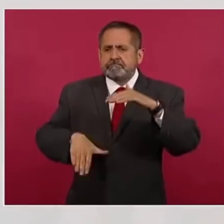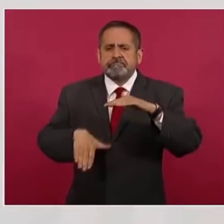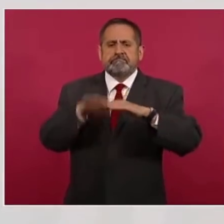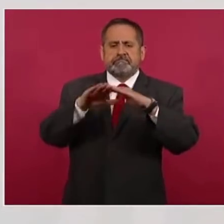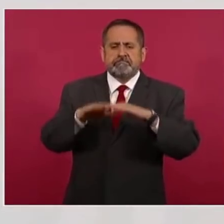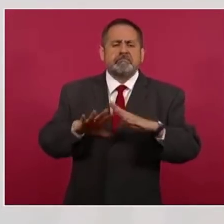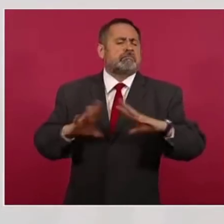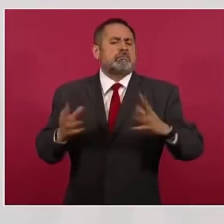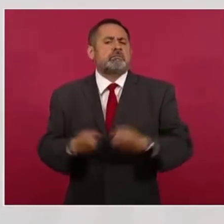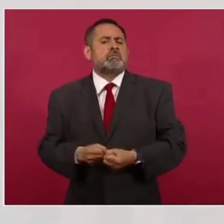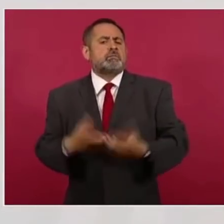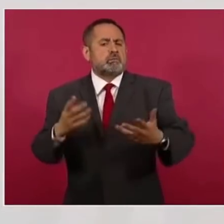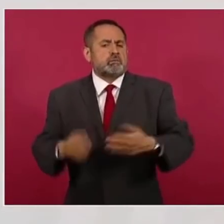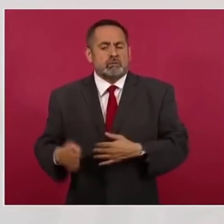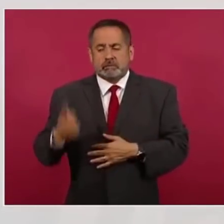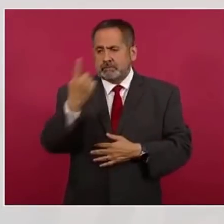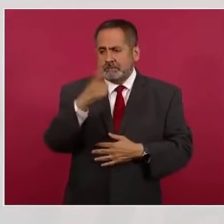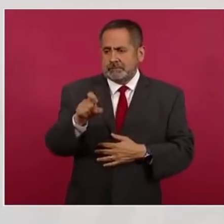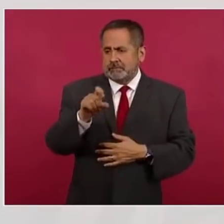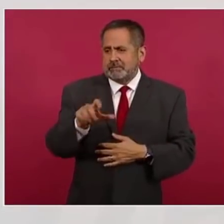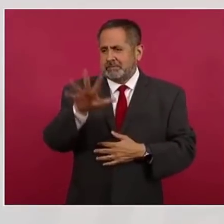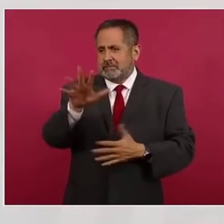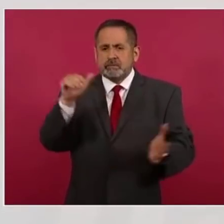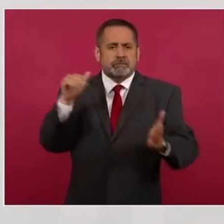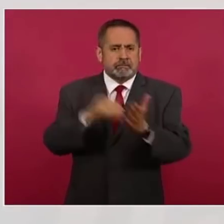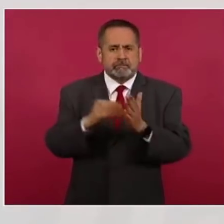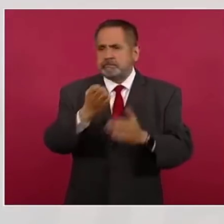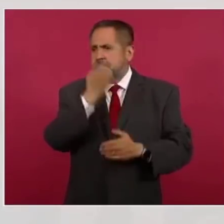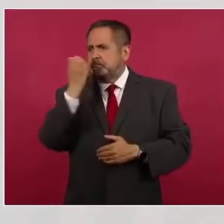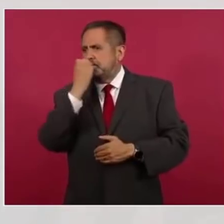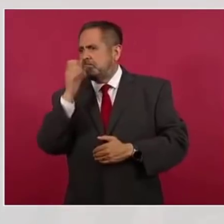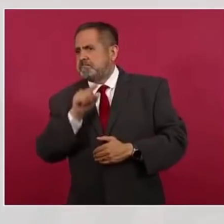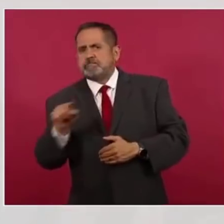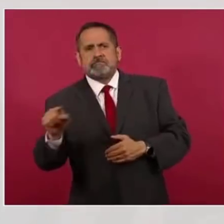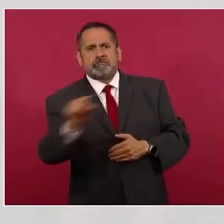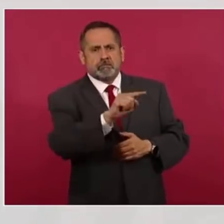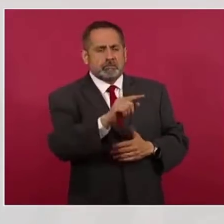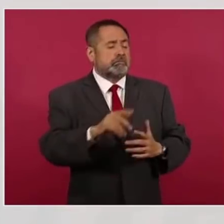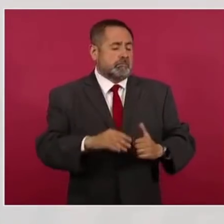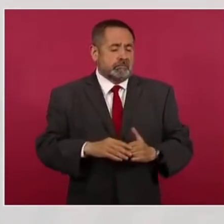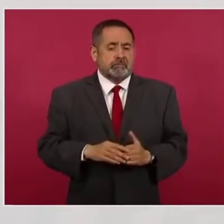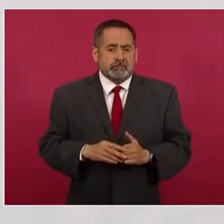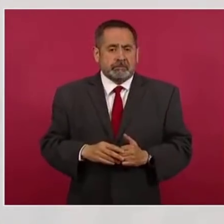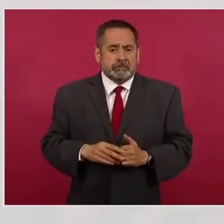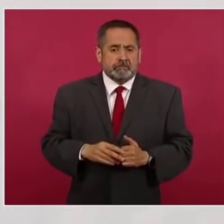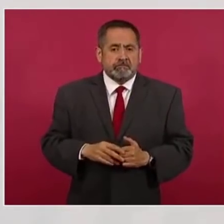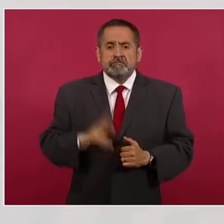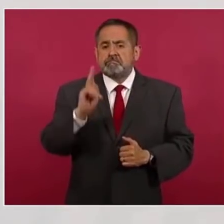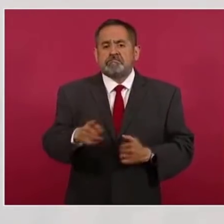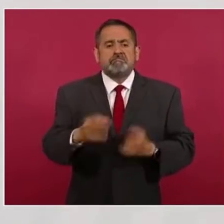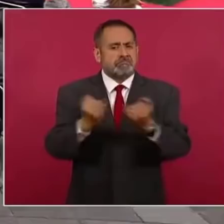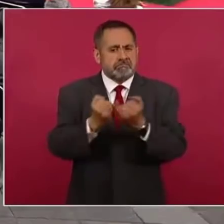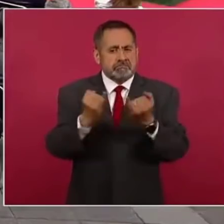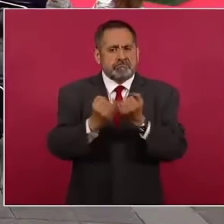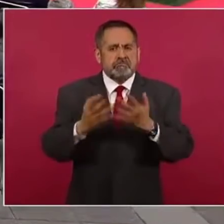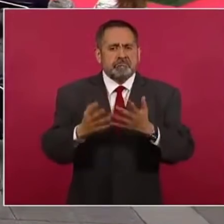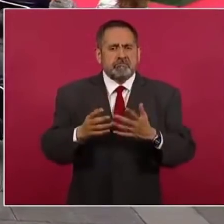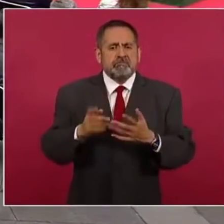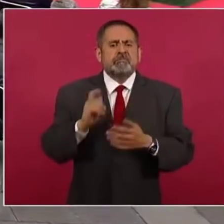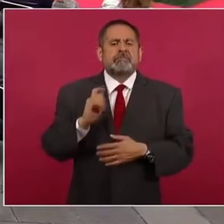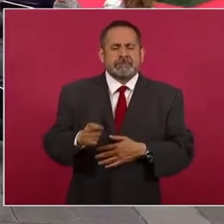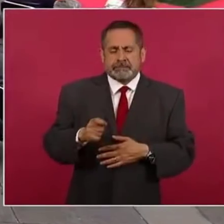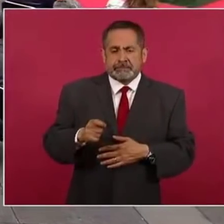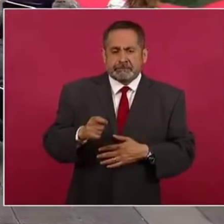a 105 mil planteles. De igual forma, será mayor